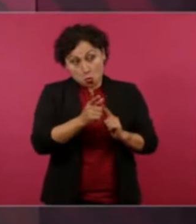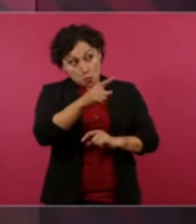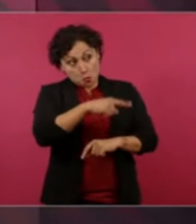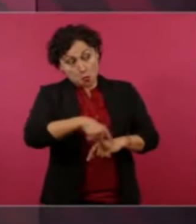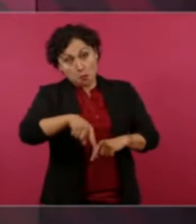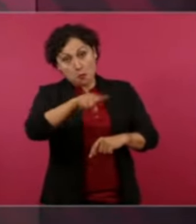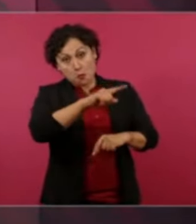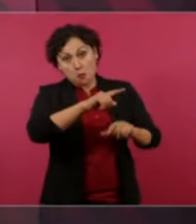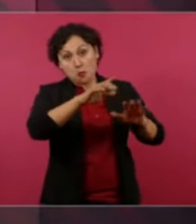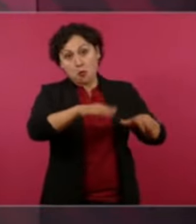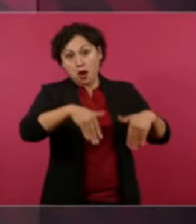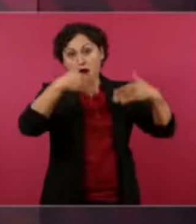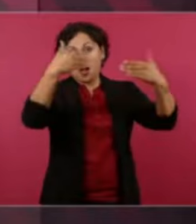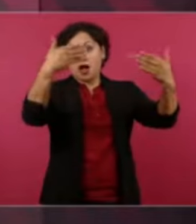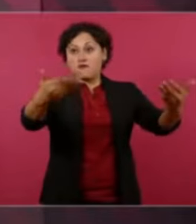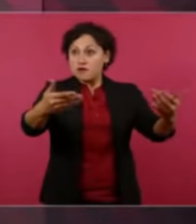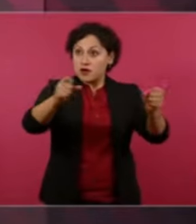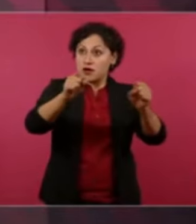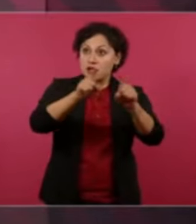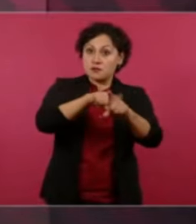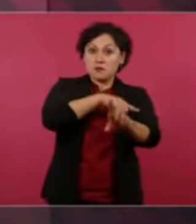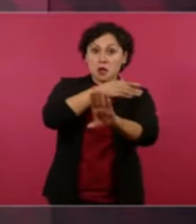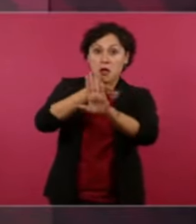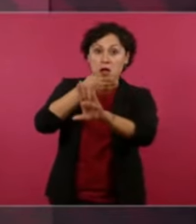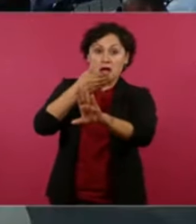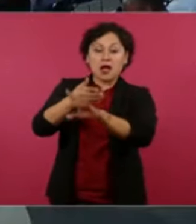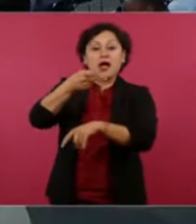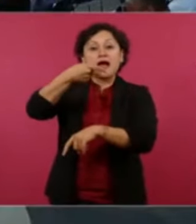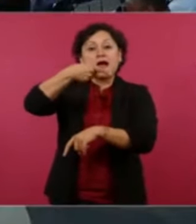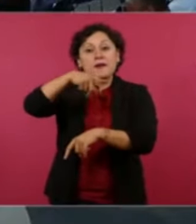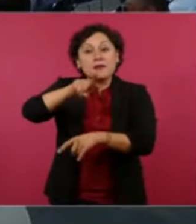de los de afuera, sino de adentro.